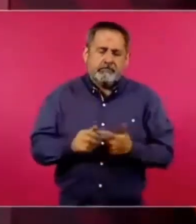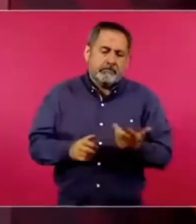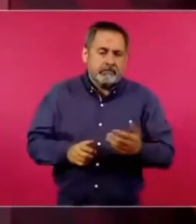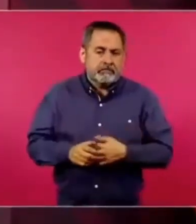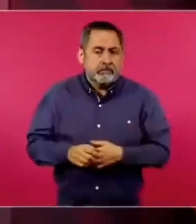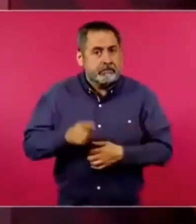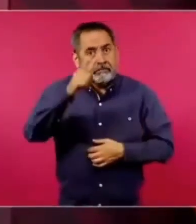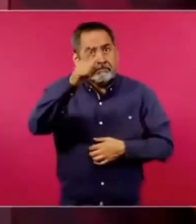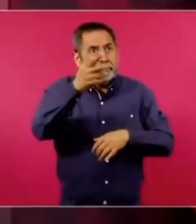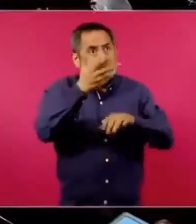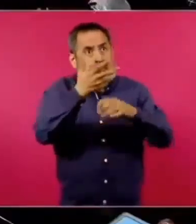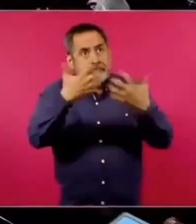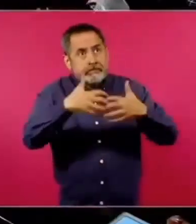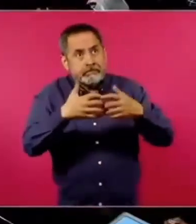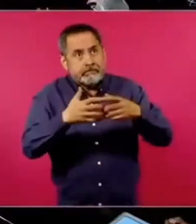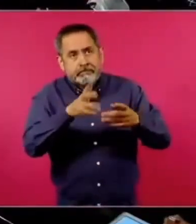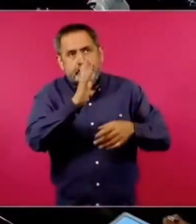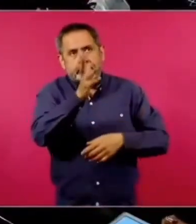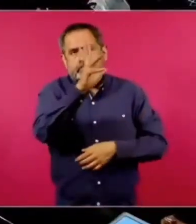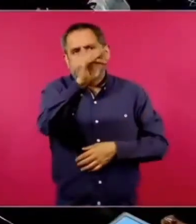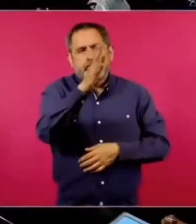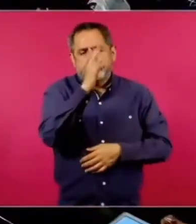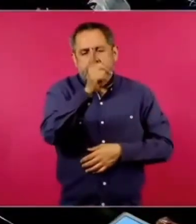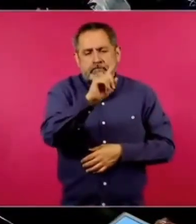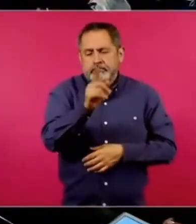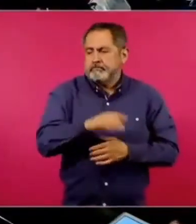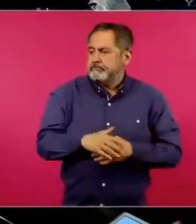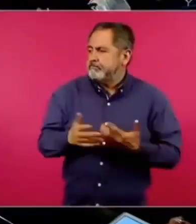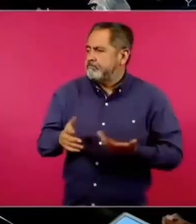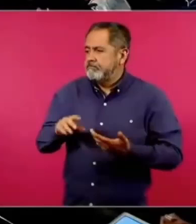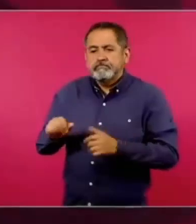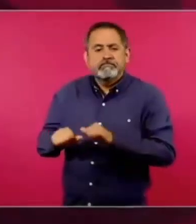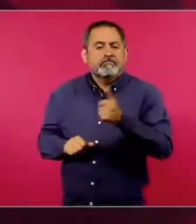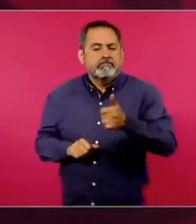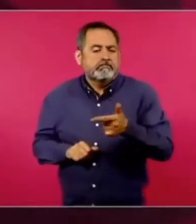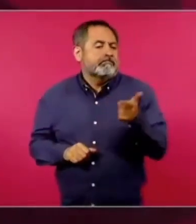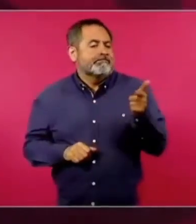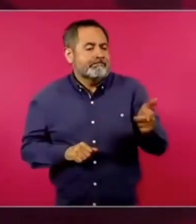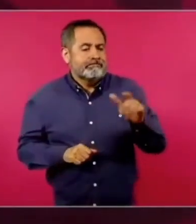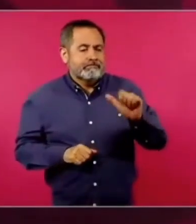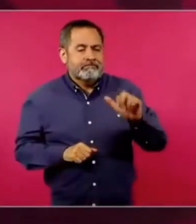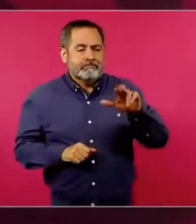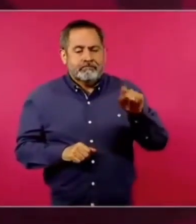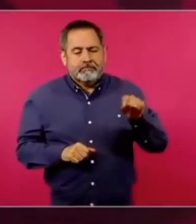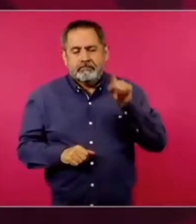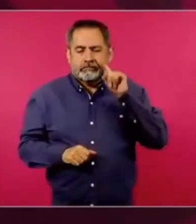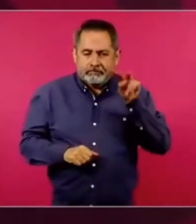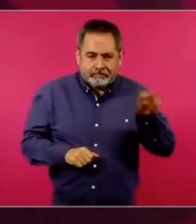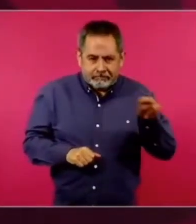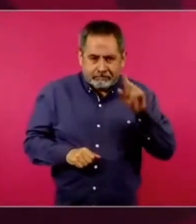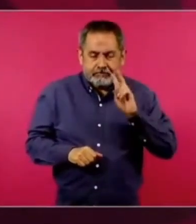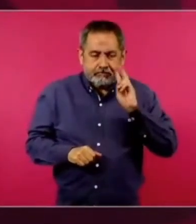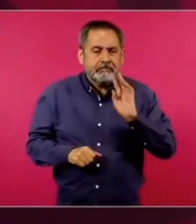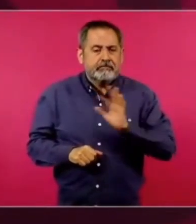no podía el otro compromiso. Y